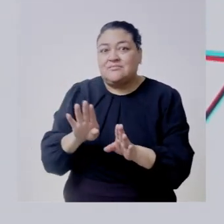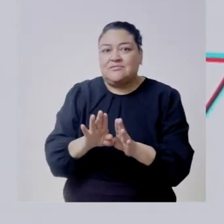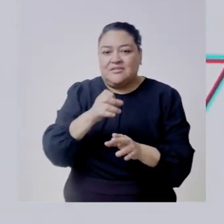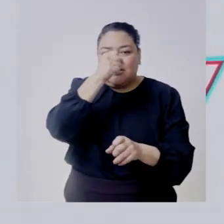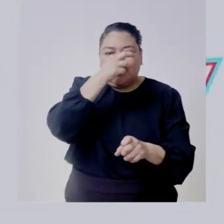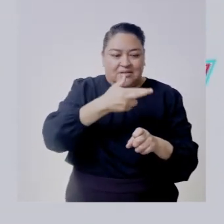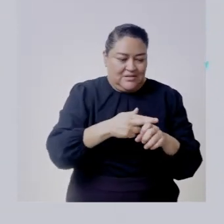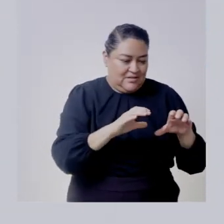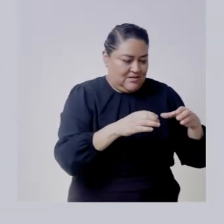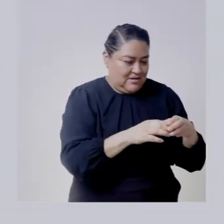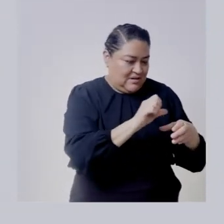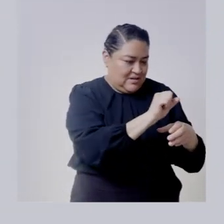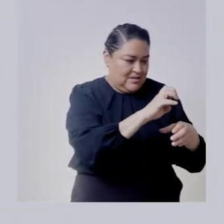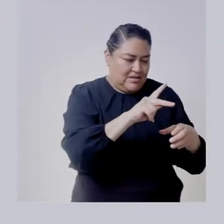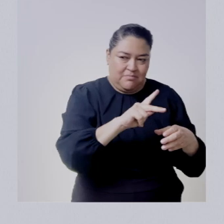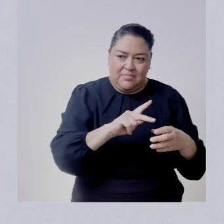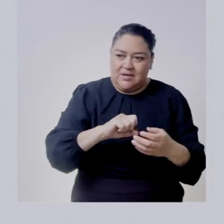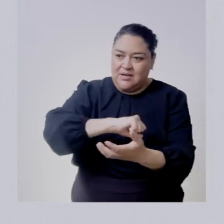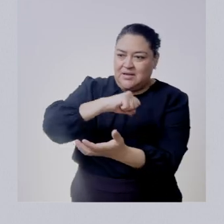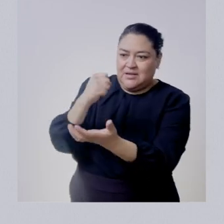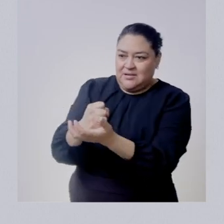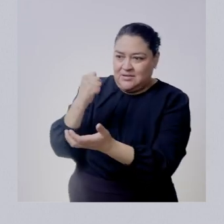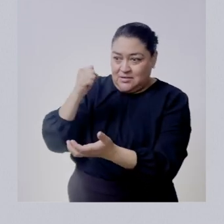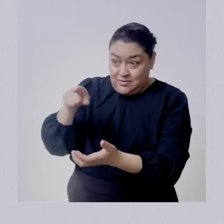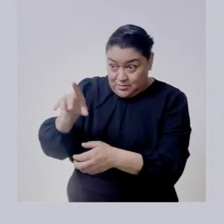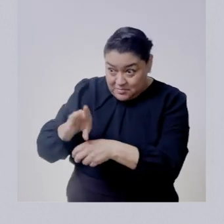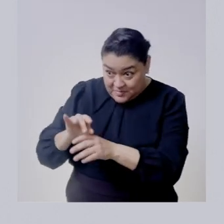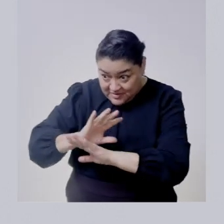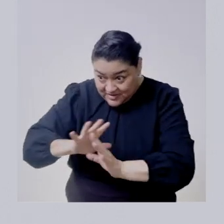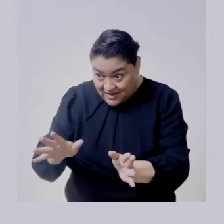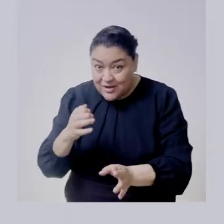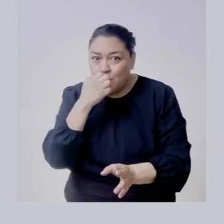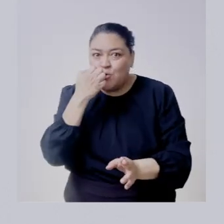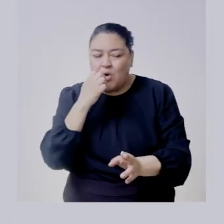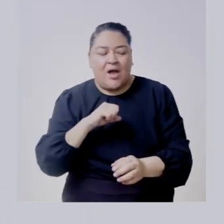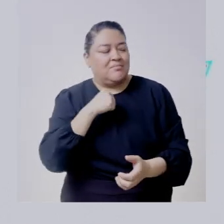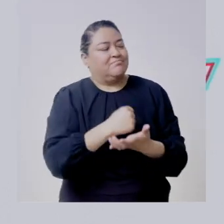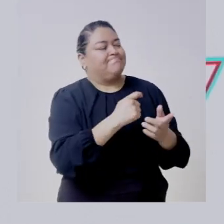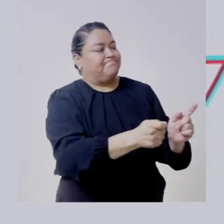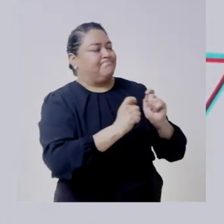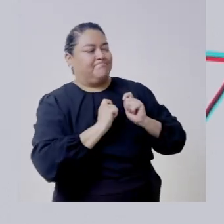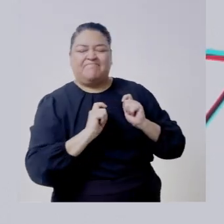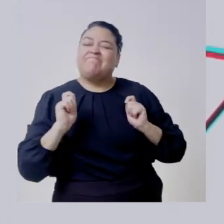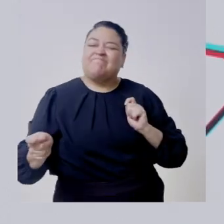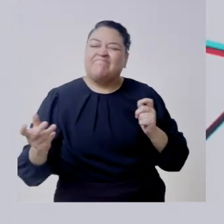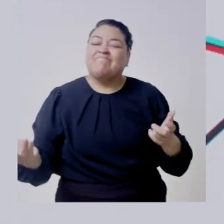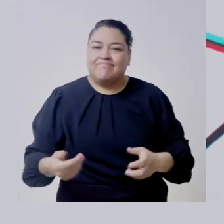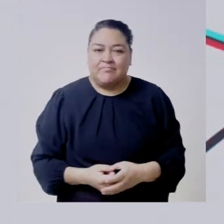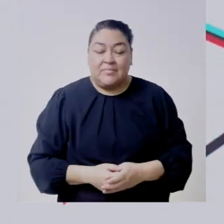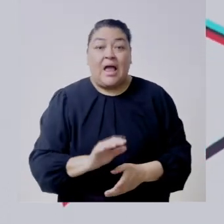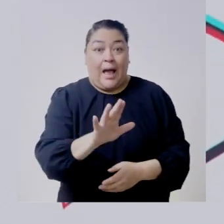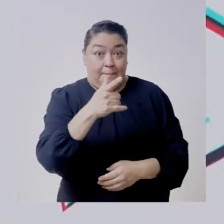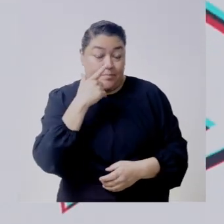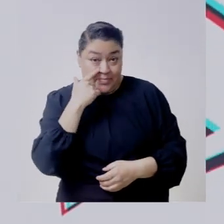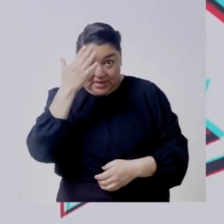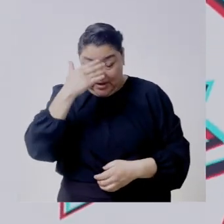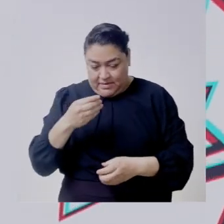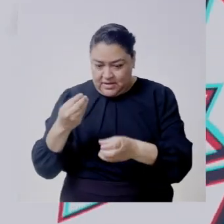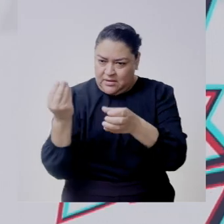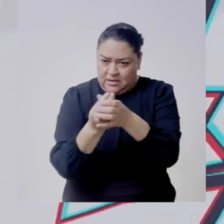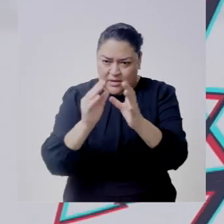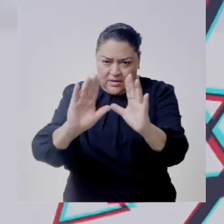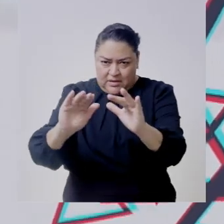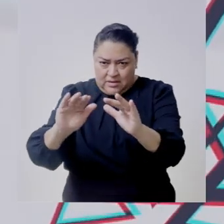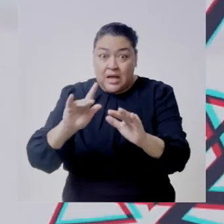secretaría de educación pública también no fue fácil pero lo logró la escuela judicial electoral que nos dices y bueno todos nuestros posgrados